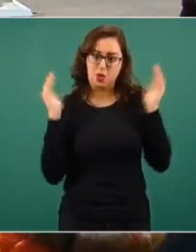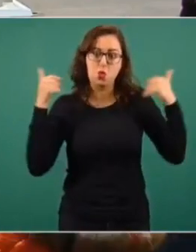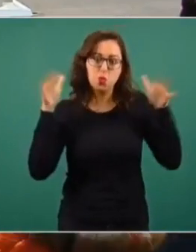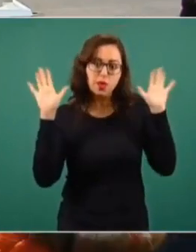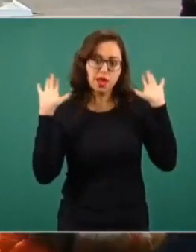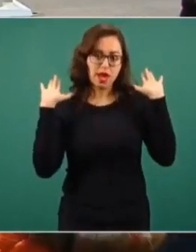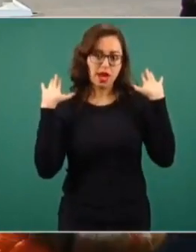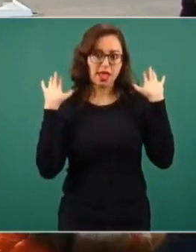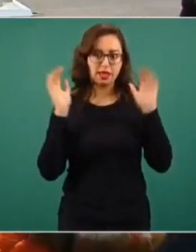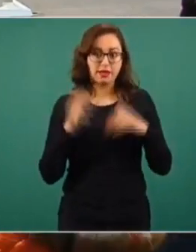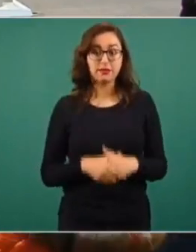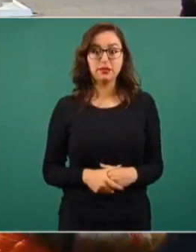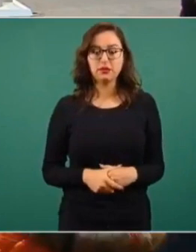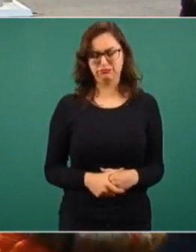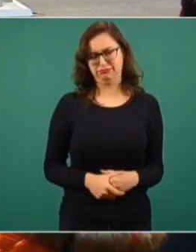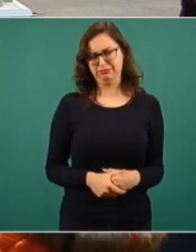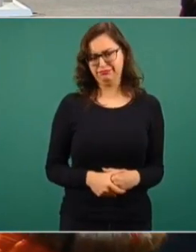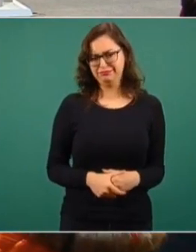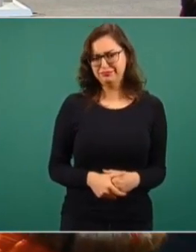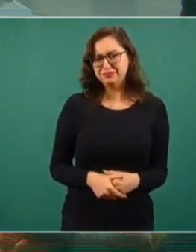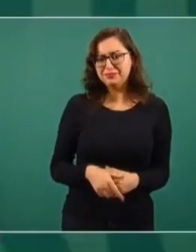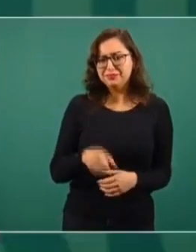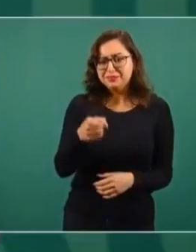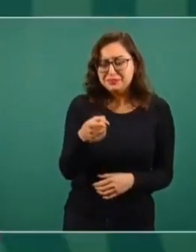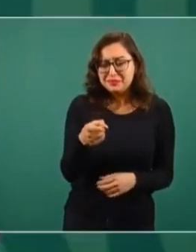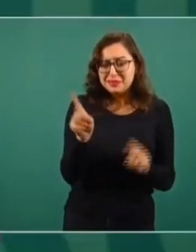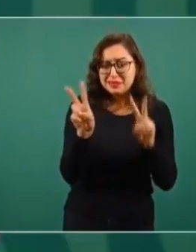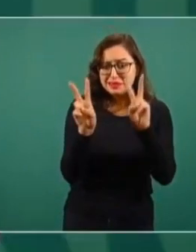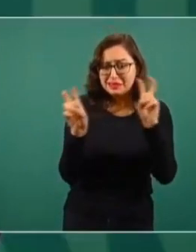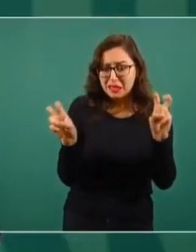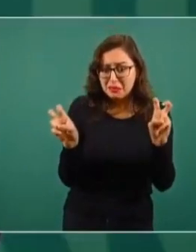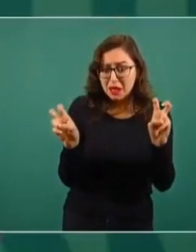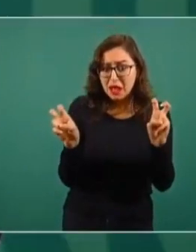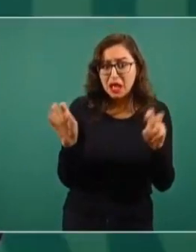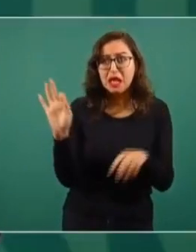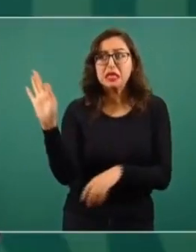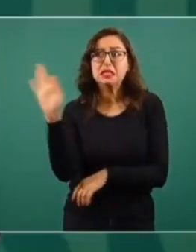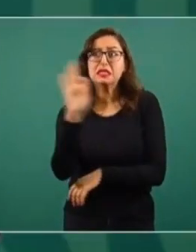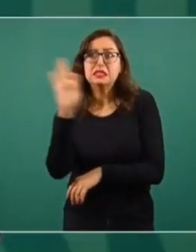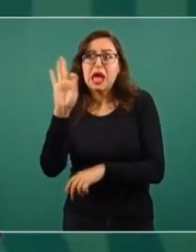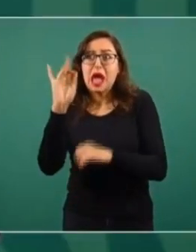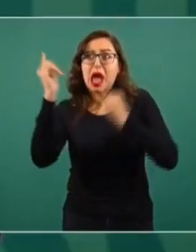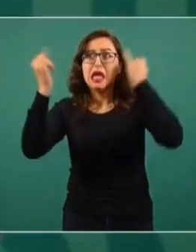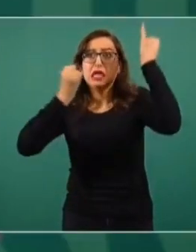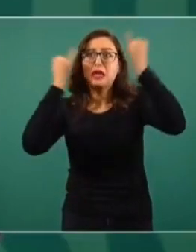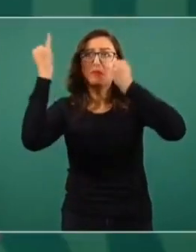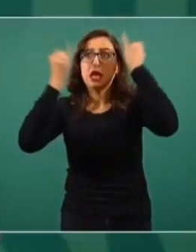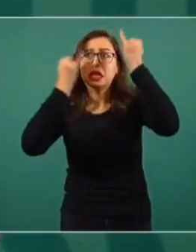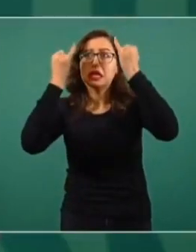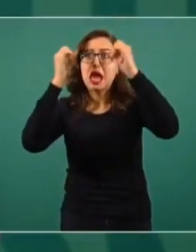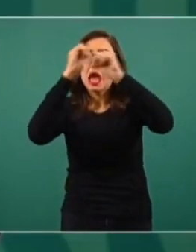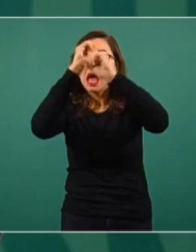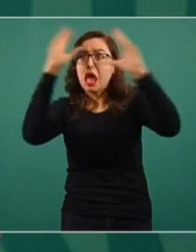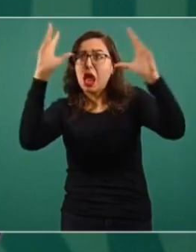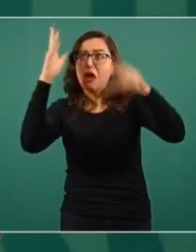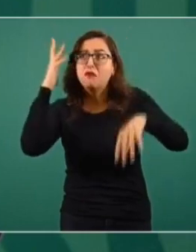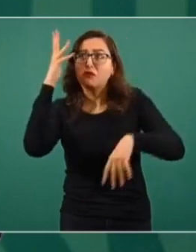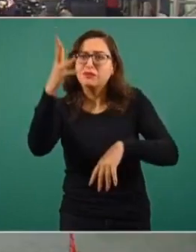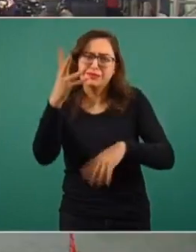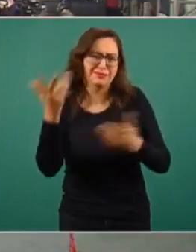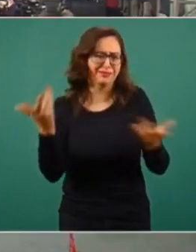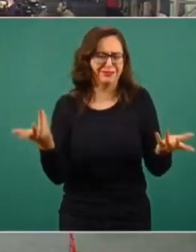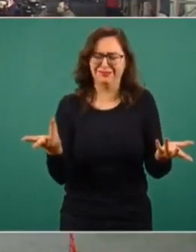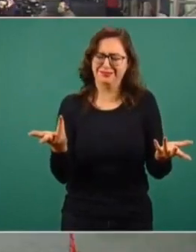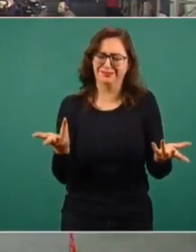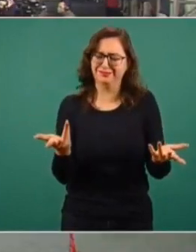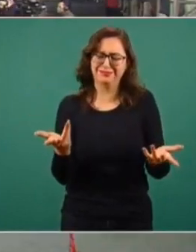Son temas hipotéticos. Por lo pronto, está muy bien de salud, que tengan buen fin de semana, nos vemos el lunes.